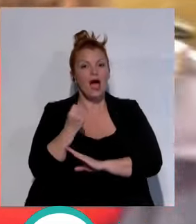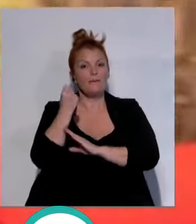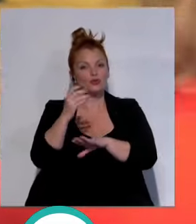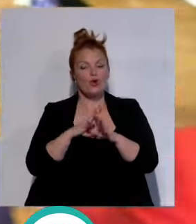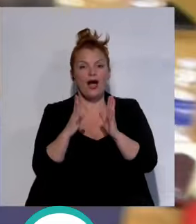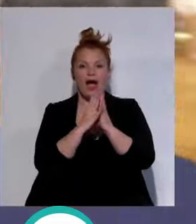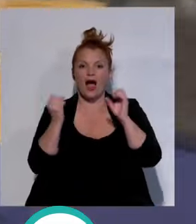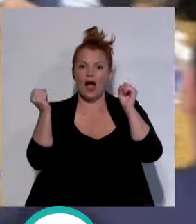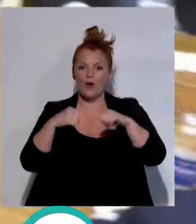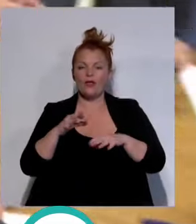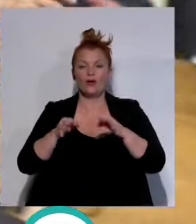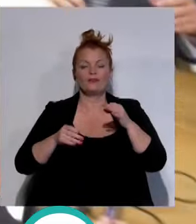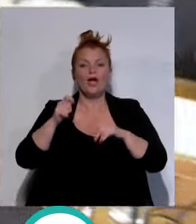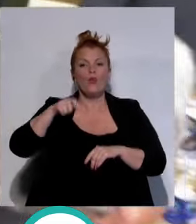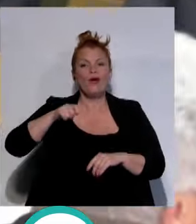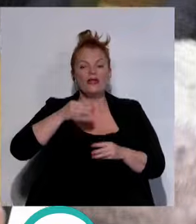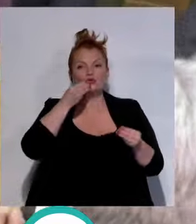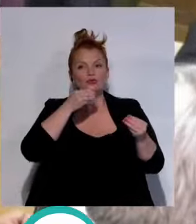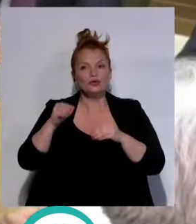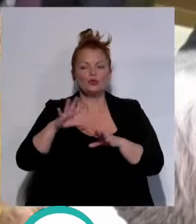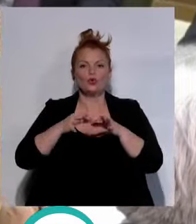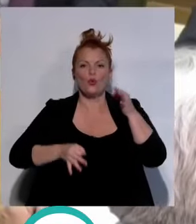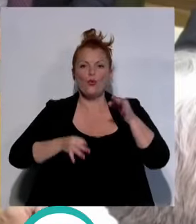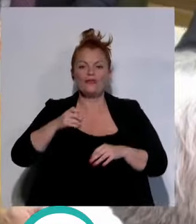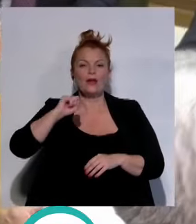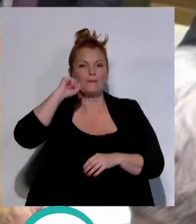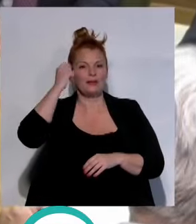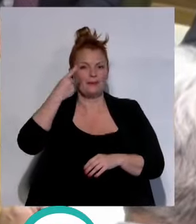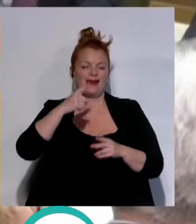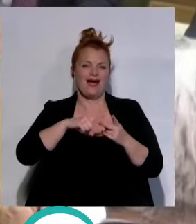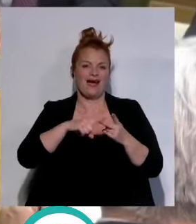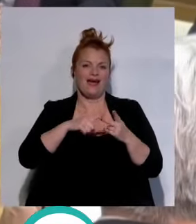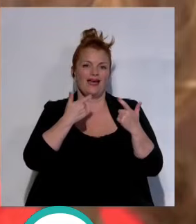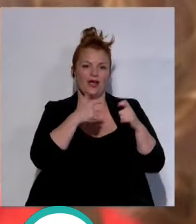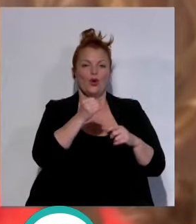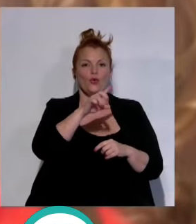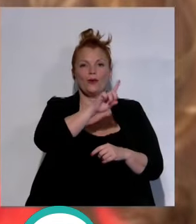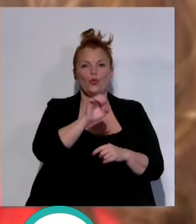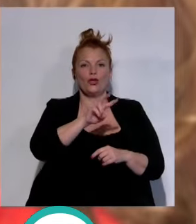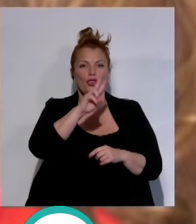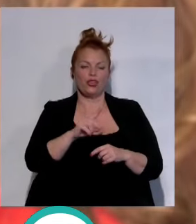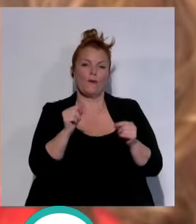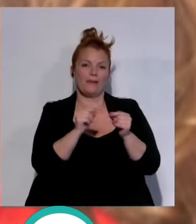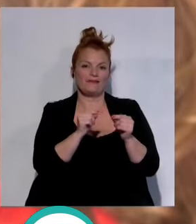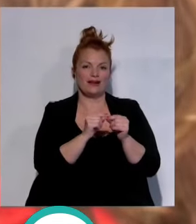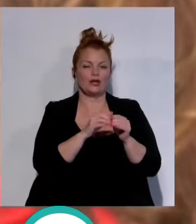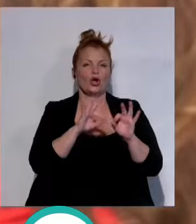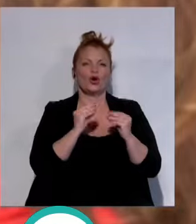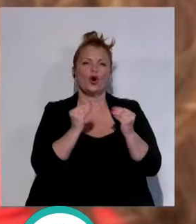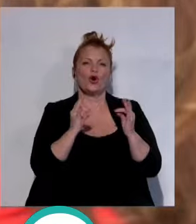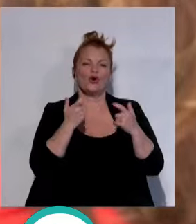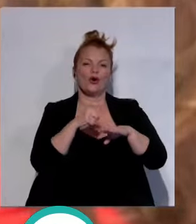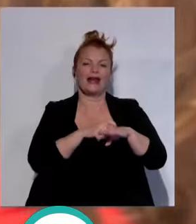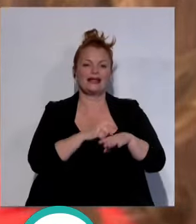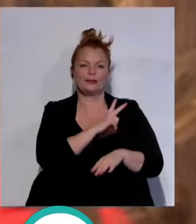supondrá escribir a la jueza sustituta a los juzgados de primera instancia a instrucción números 1 y 2 de Barbate con carácter provisional